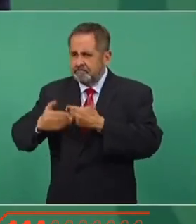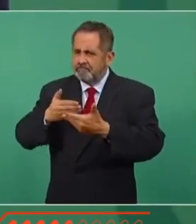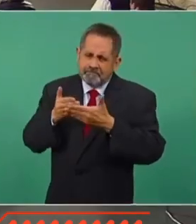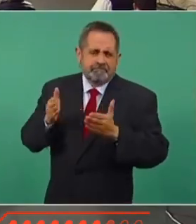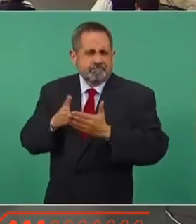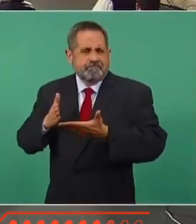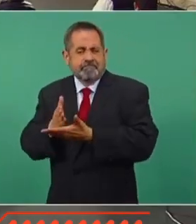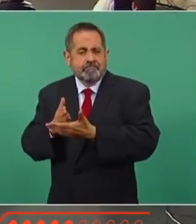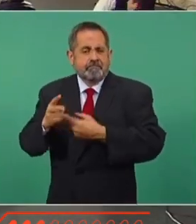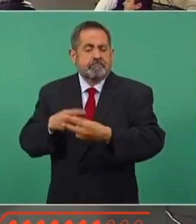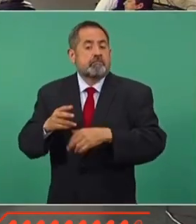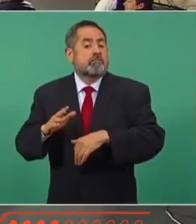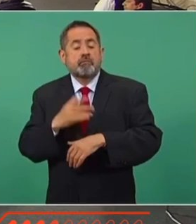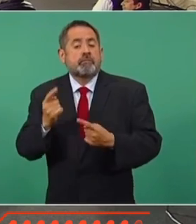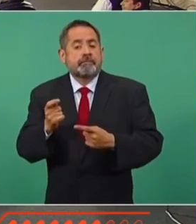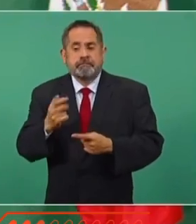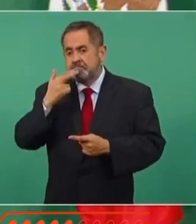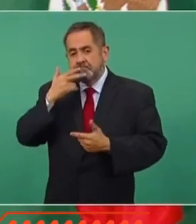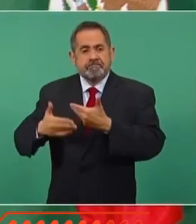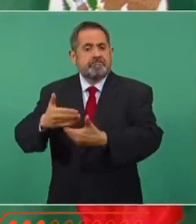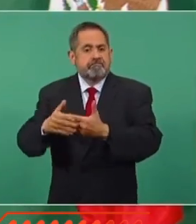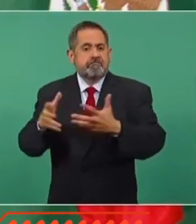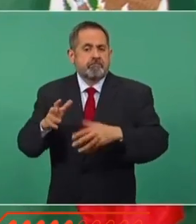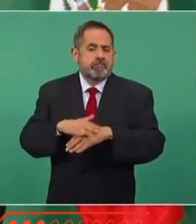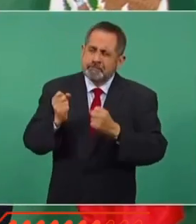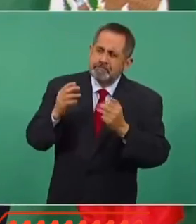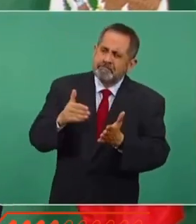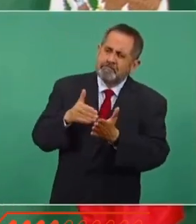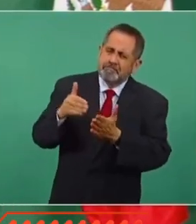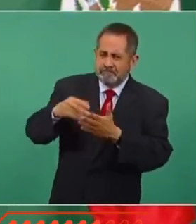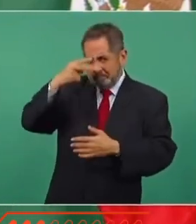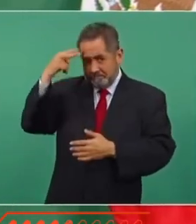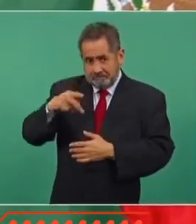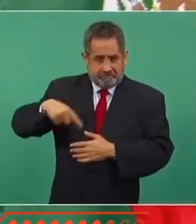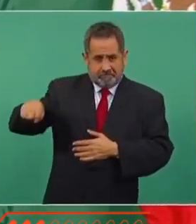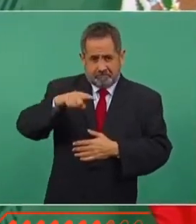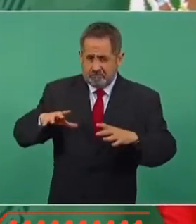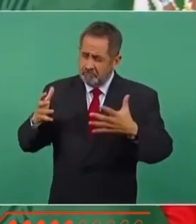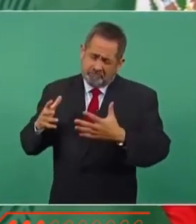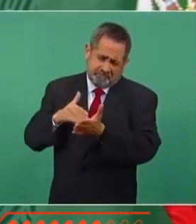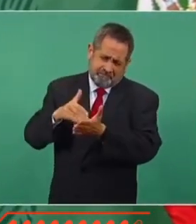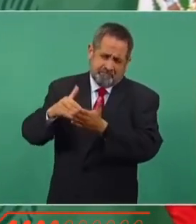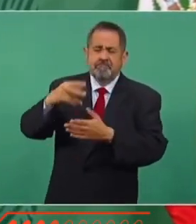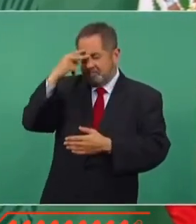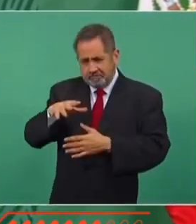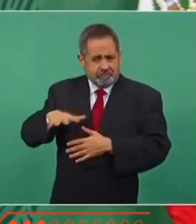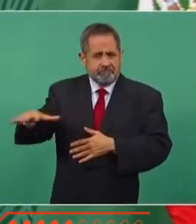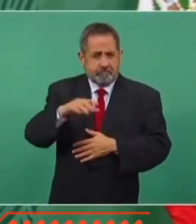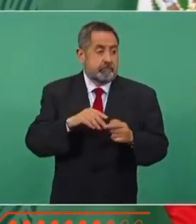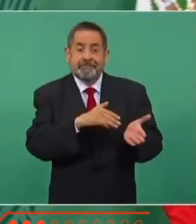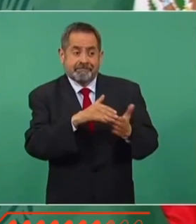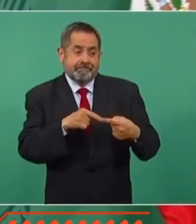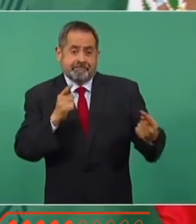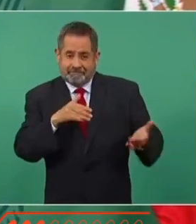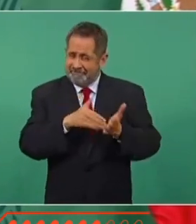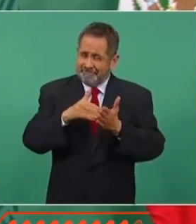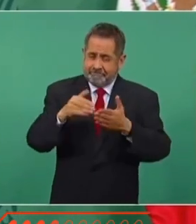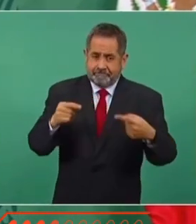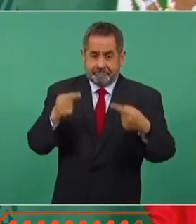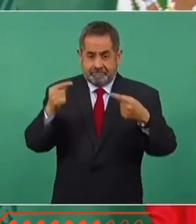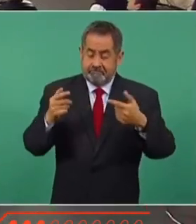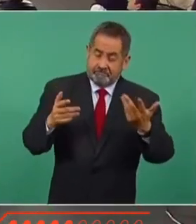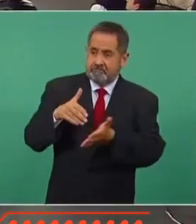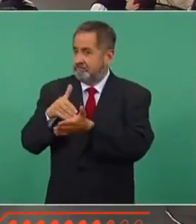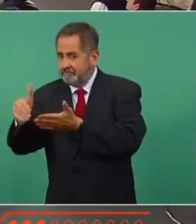porque tenemos millones de mexicanos, también son millones los opositores, el